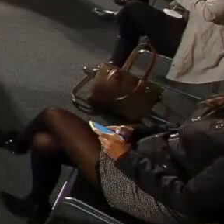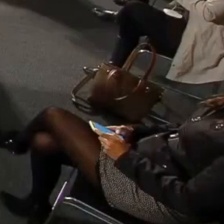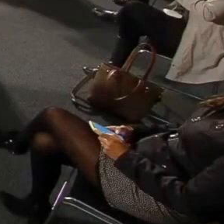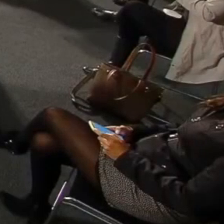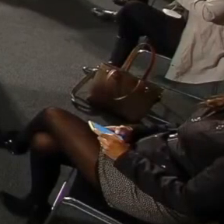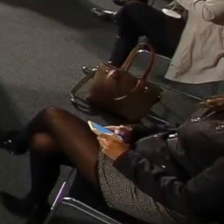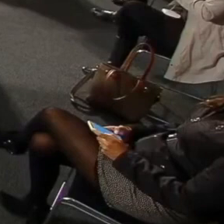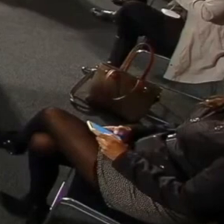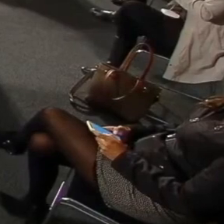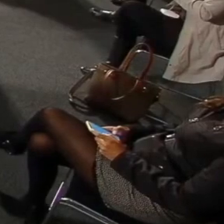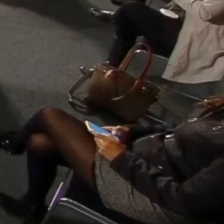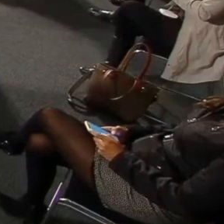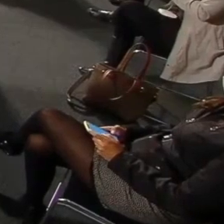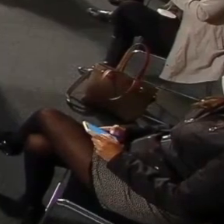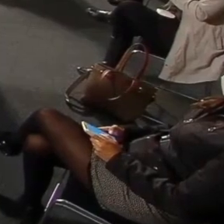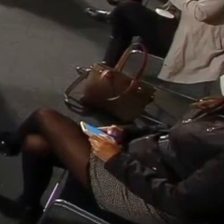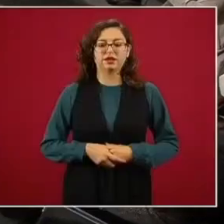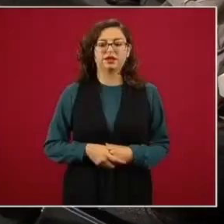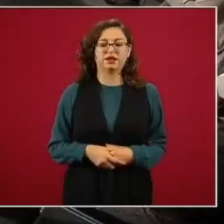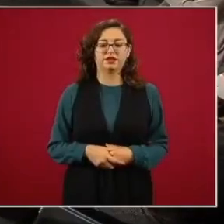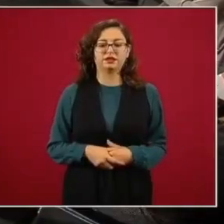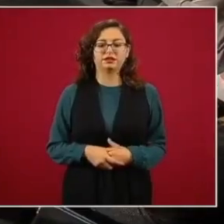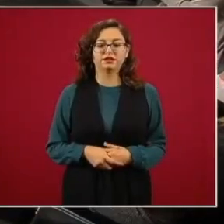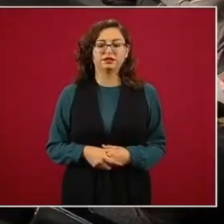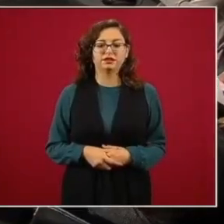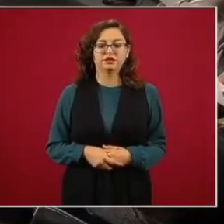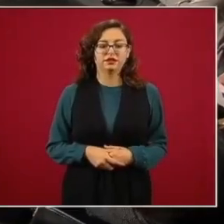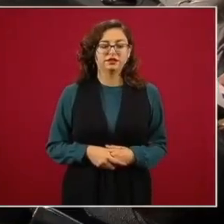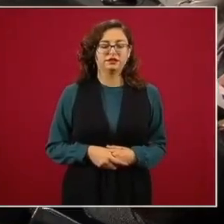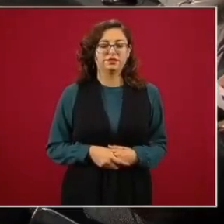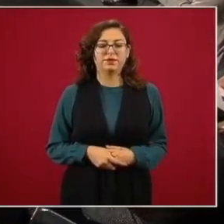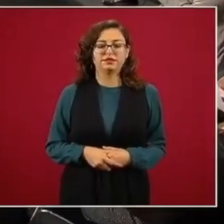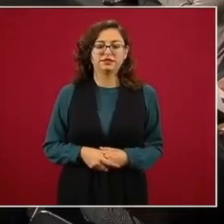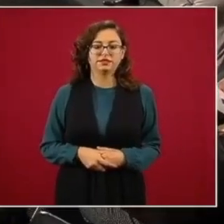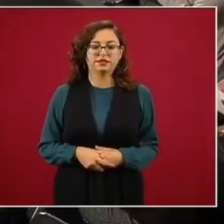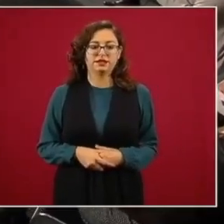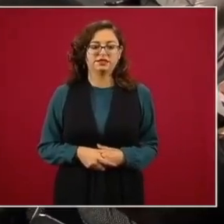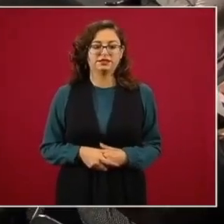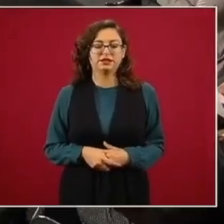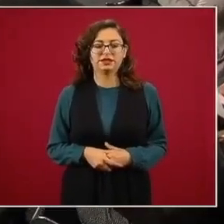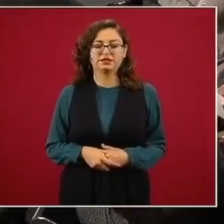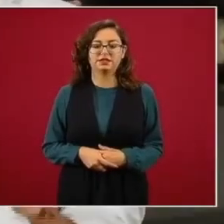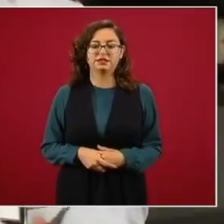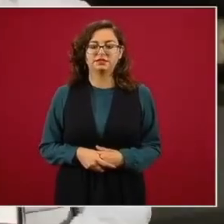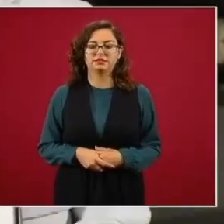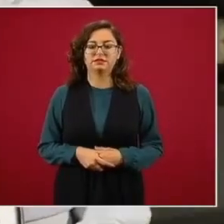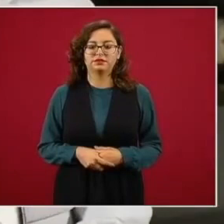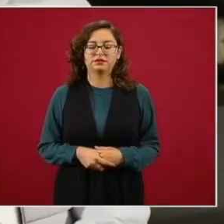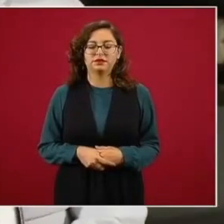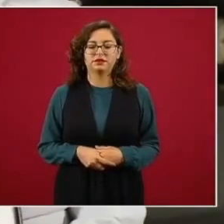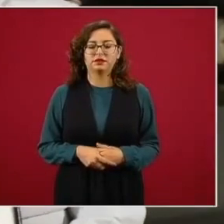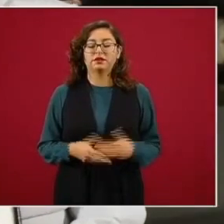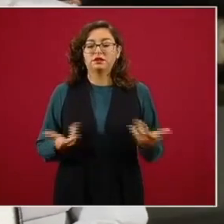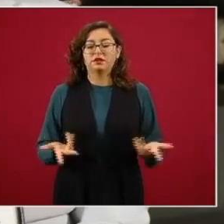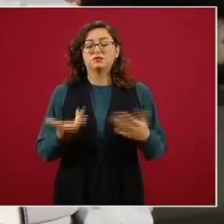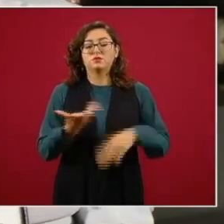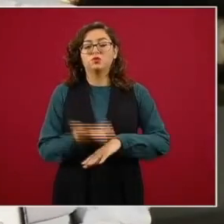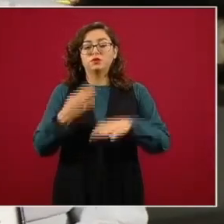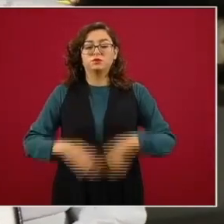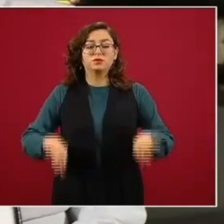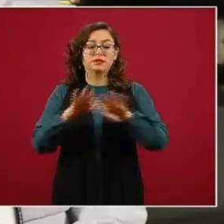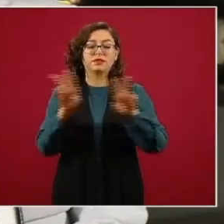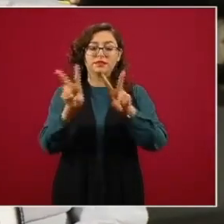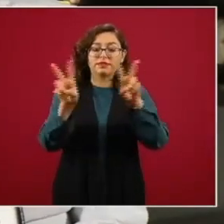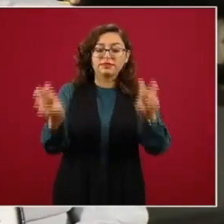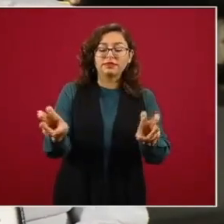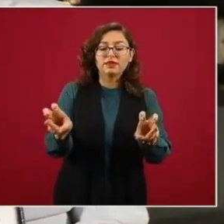Veracruz y vamos viendo Nuevo León. A ver, no, pero, pero, pero, pero, las propias autoridades sanitarias estatales.